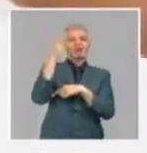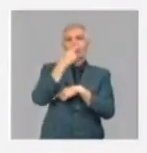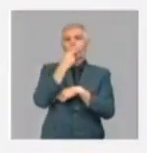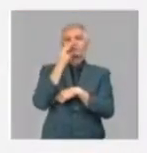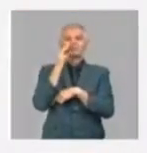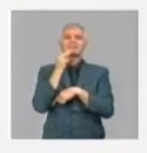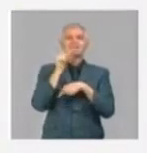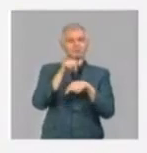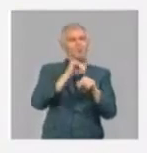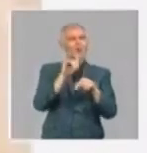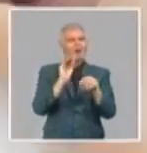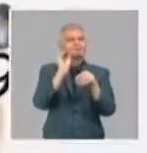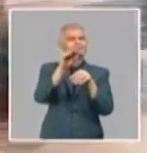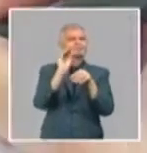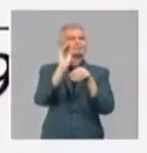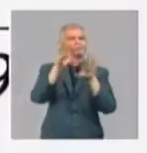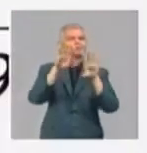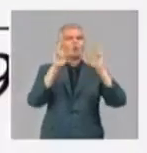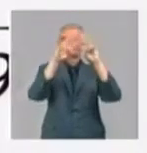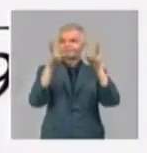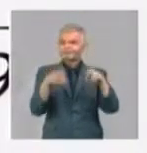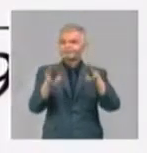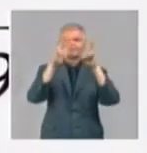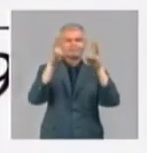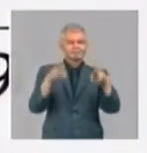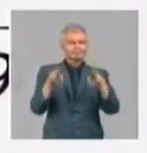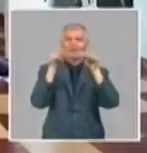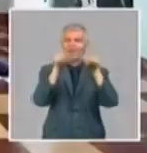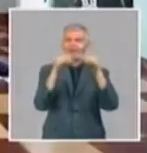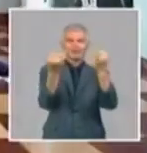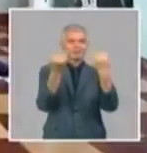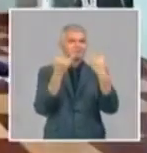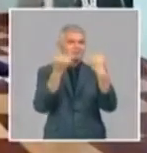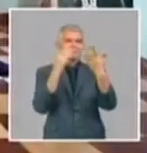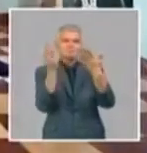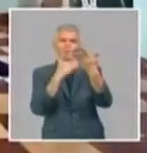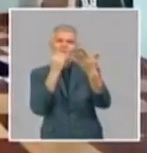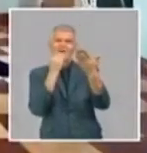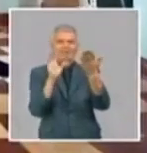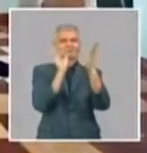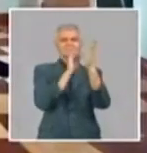la actual circunstancia, encuentra espacios alternativos para la producción, circulación y consumo.